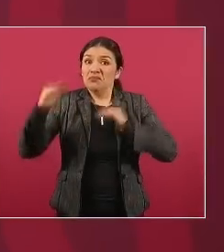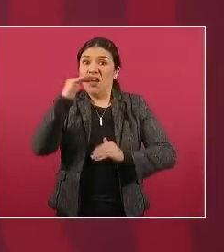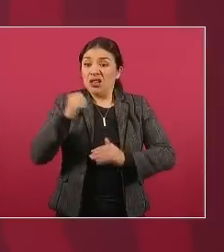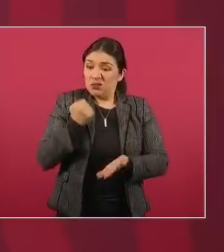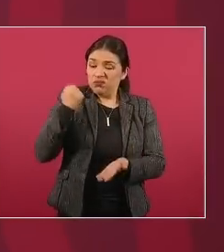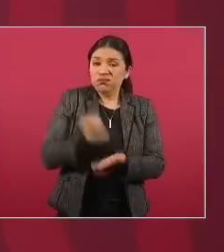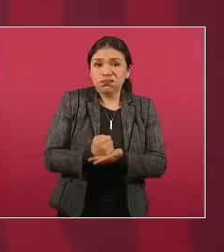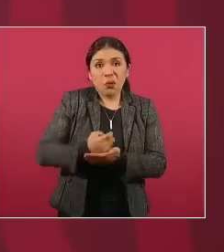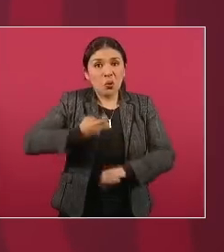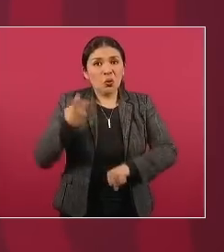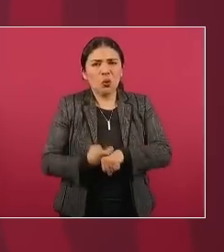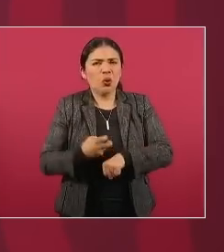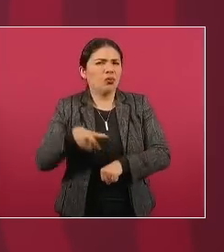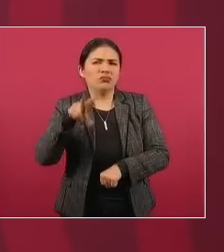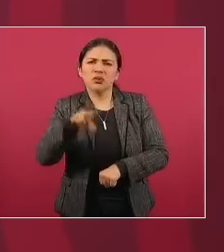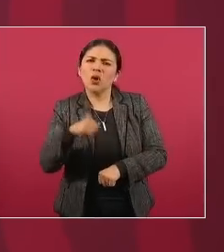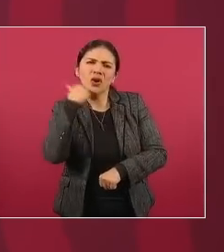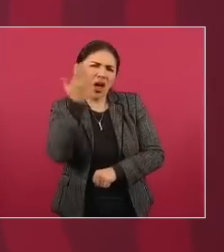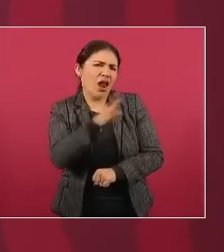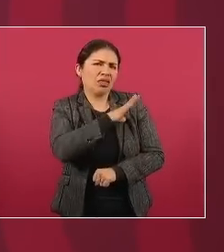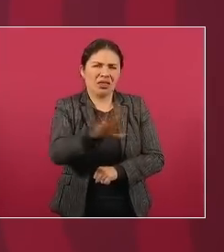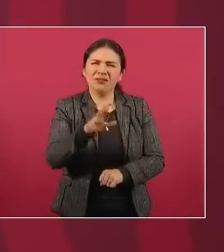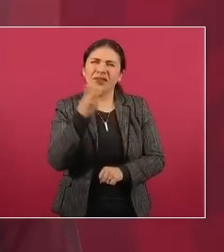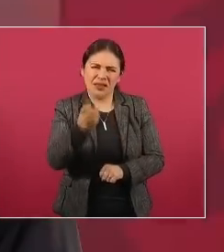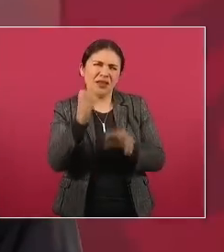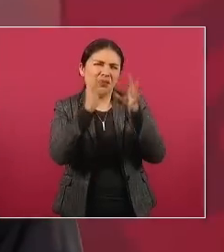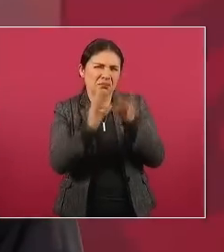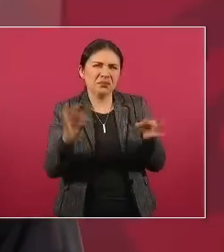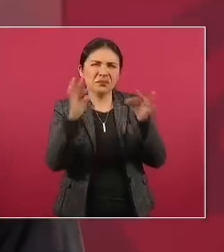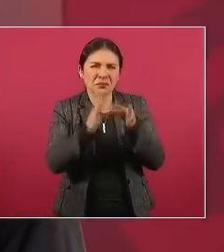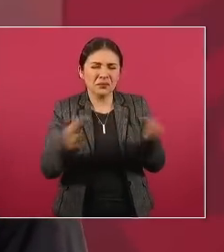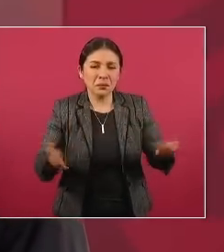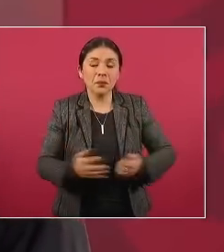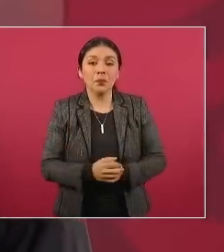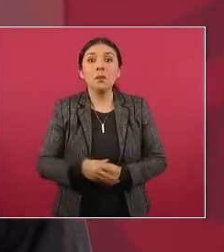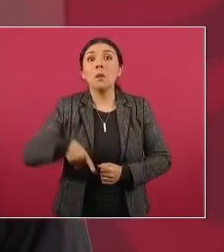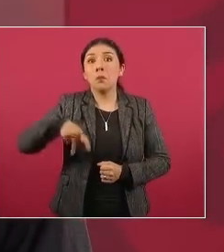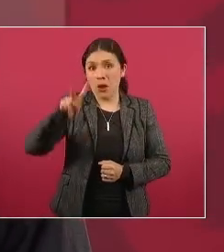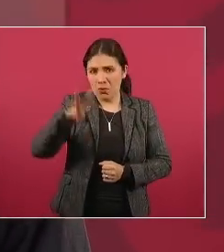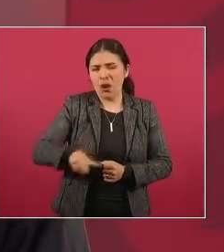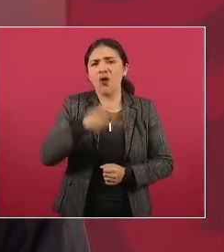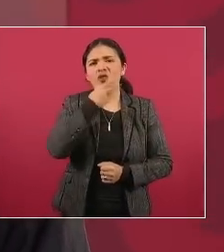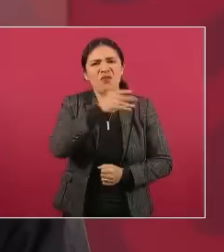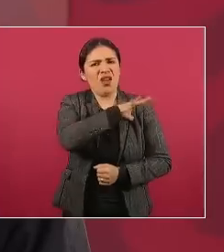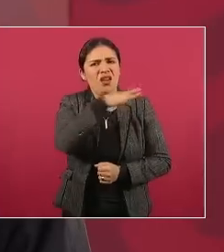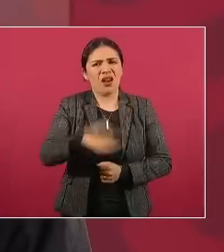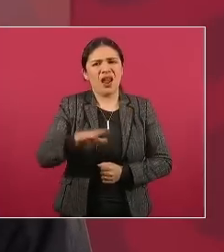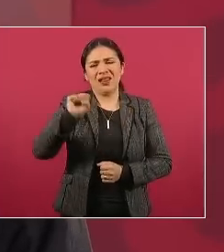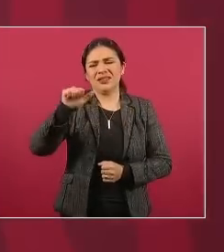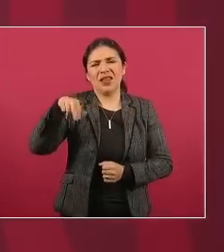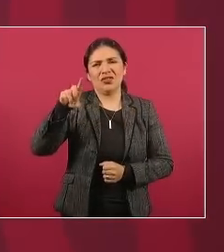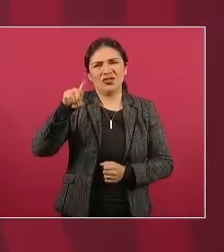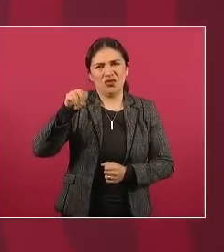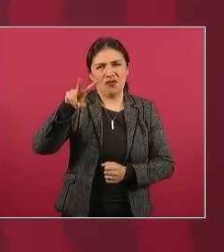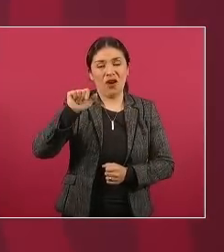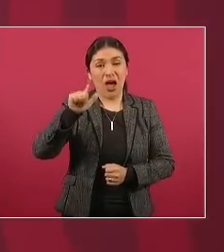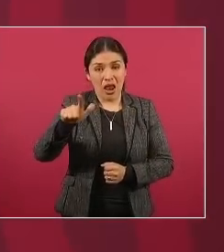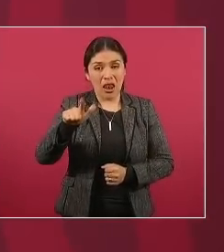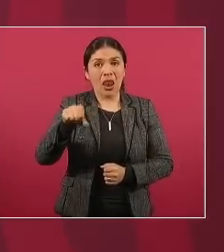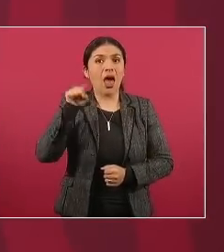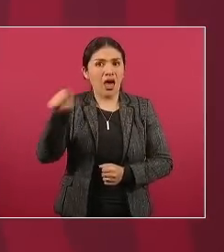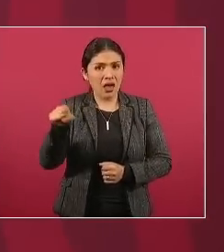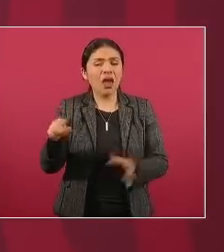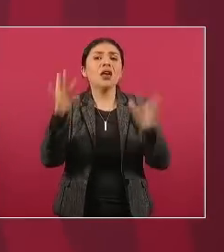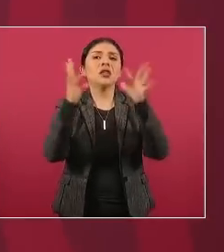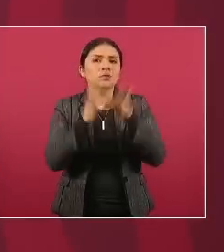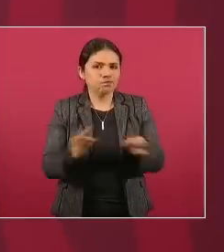ninguno cambió han entrado nuevos pero los que mandan ahí están y hay un montón de guachos